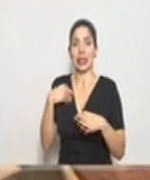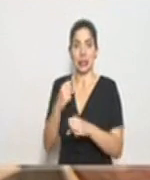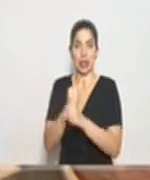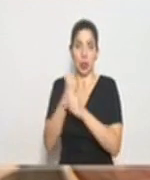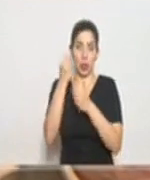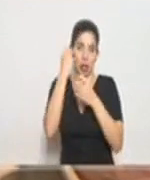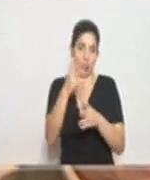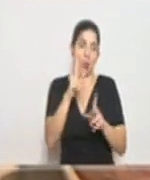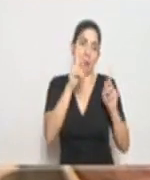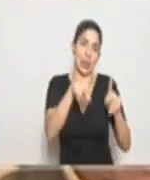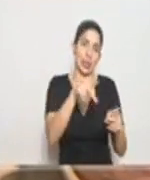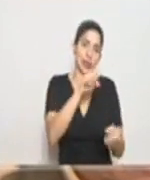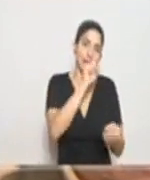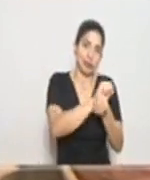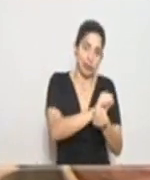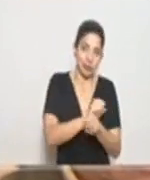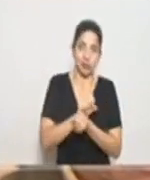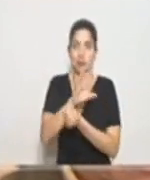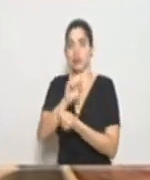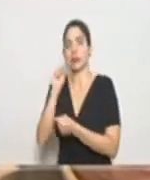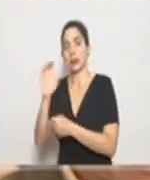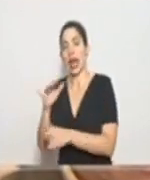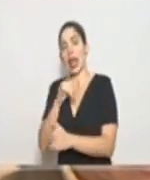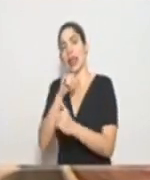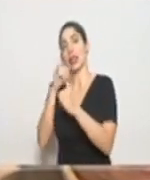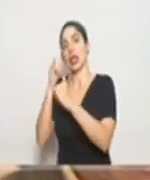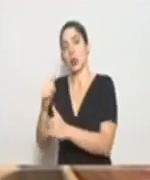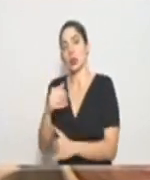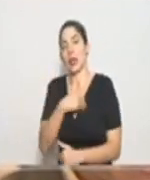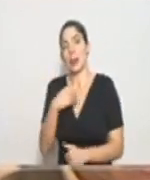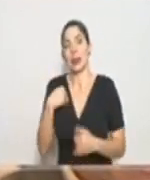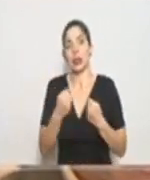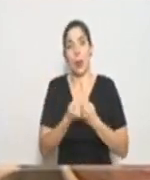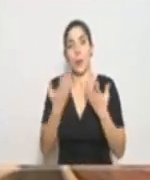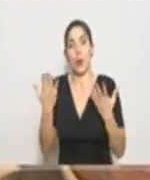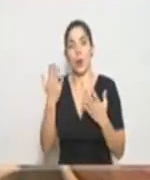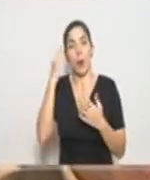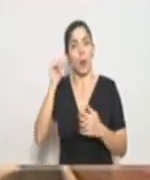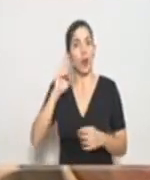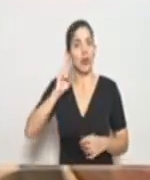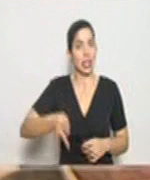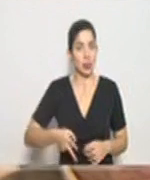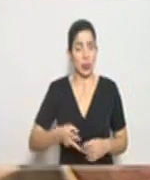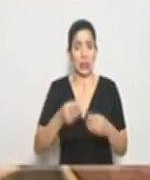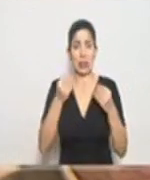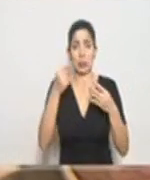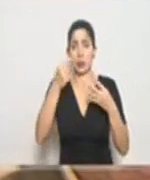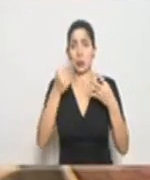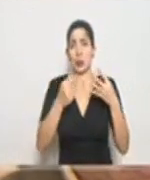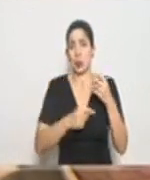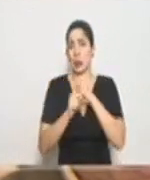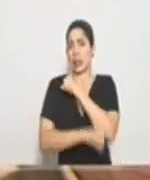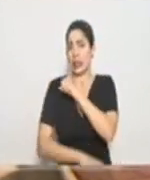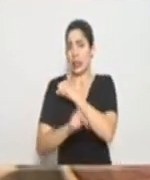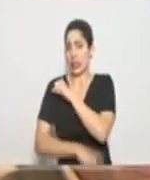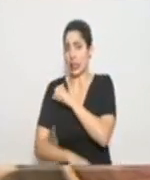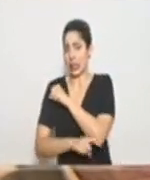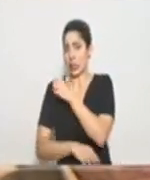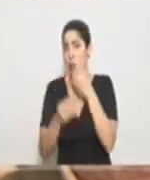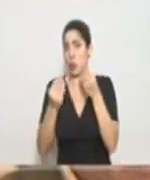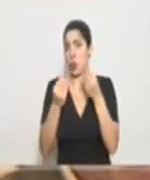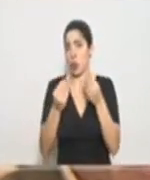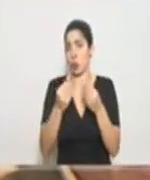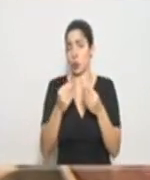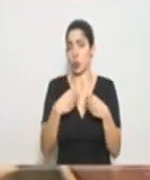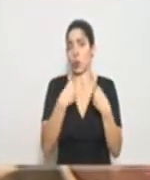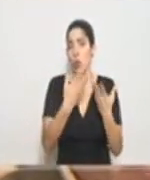que se detiene la persona y se hace una denuncia al ministerio público por desobediencia así que son muchas las repercusiones que puede sufrir